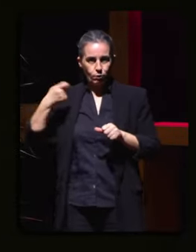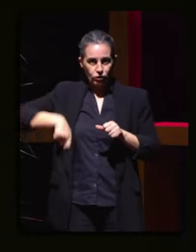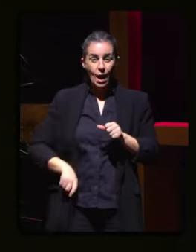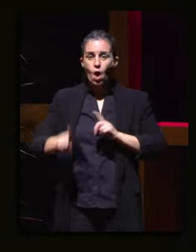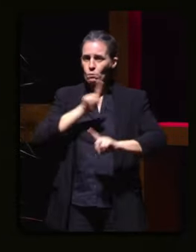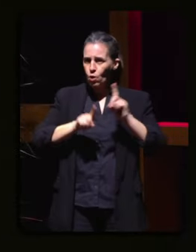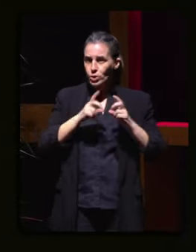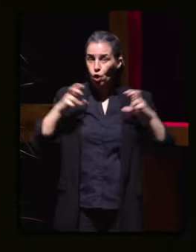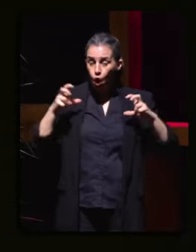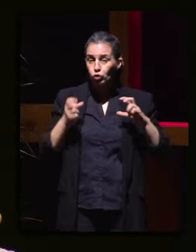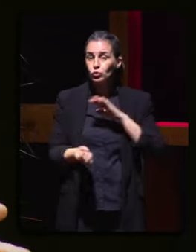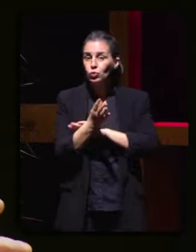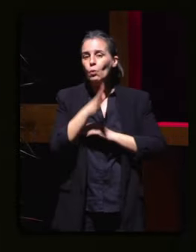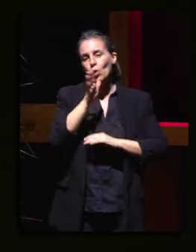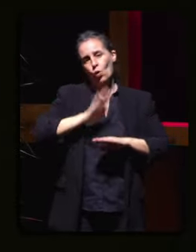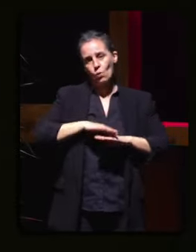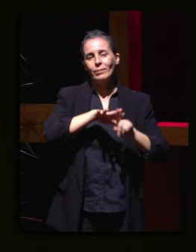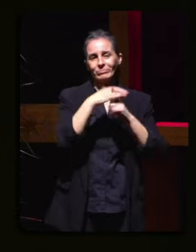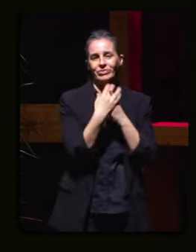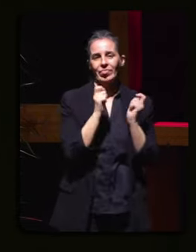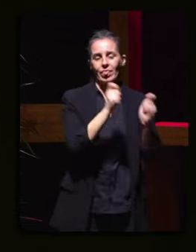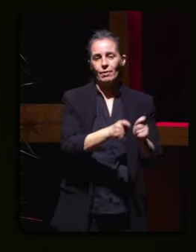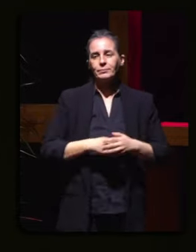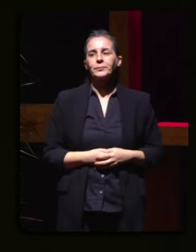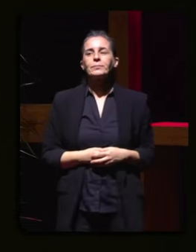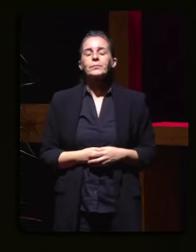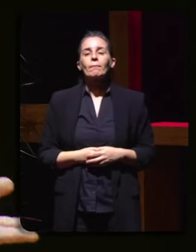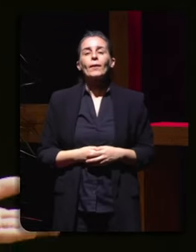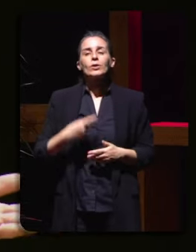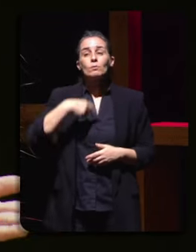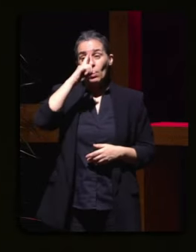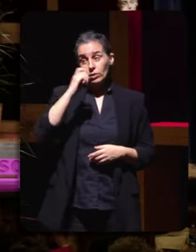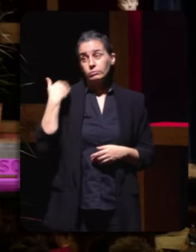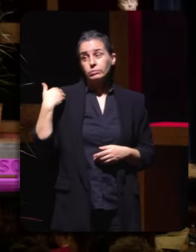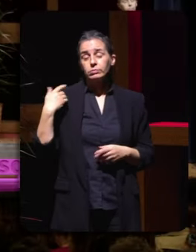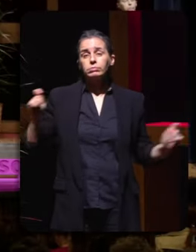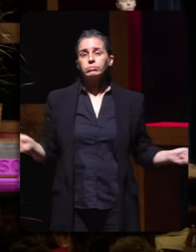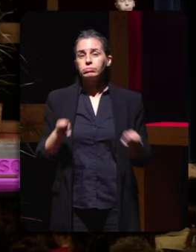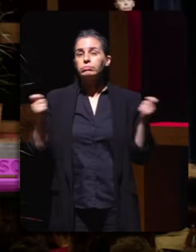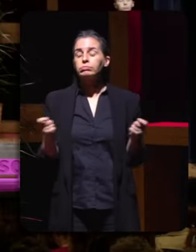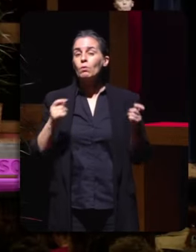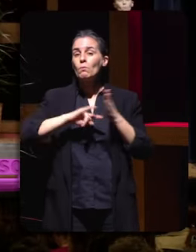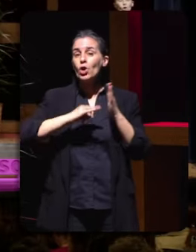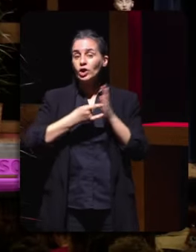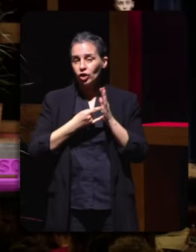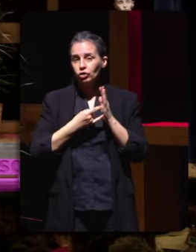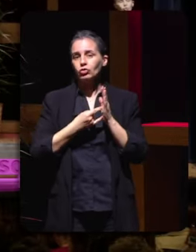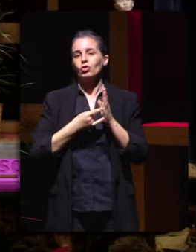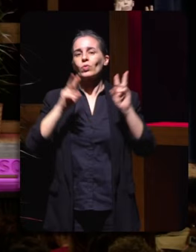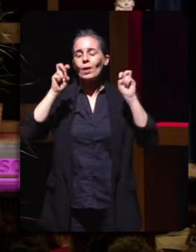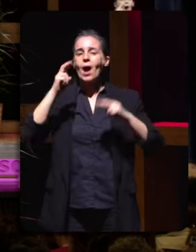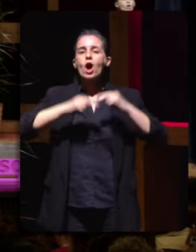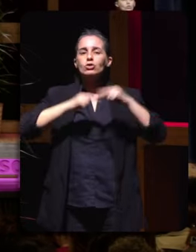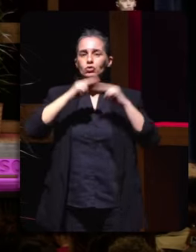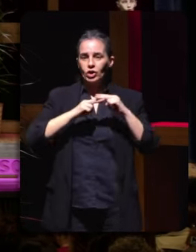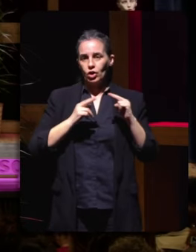precisamente pola contextualización. Eu recordo cando se anunciou un proxecto para construir uns